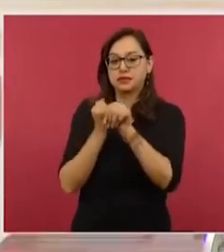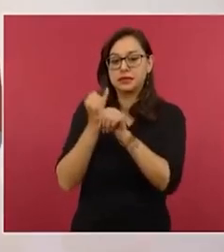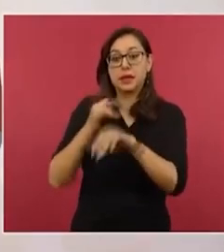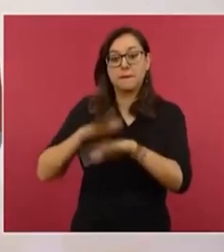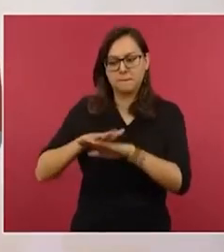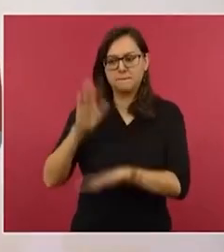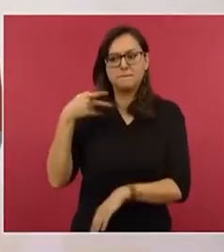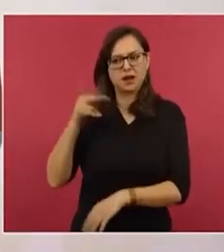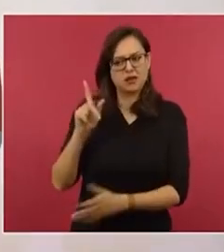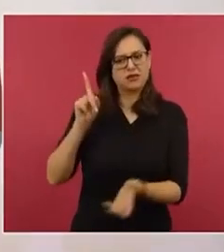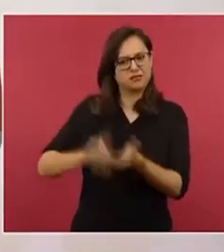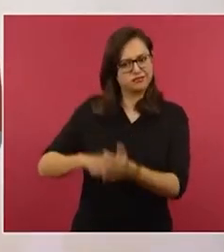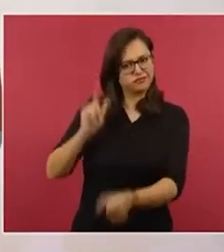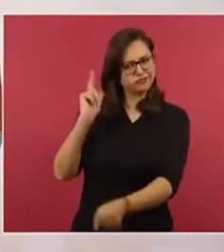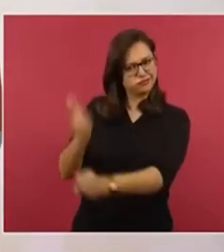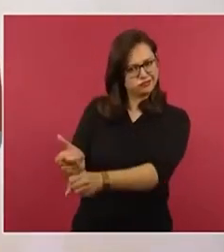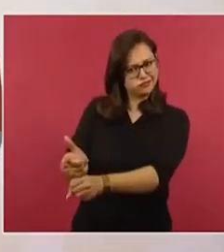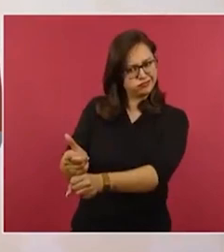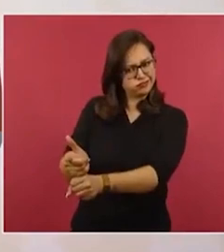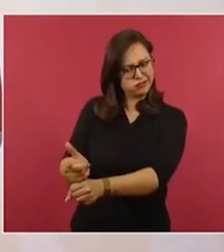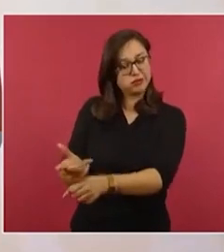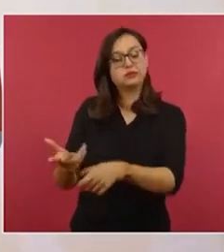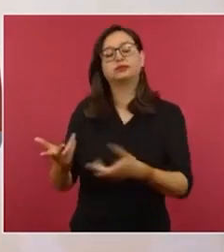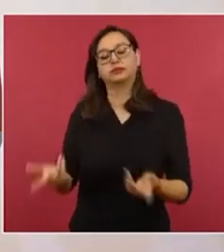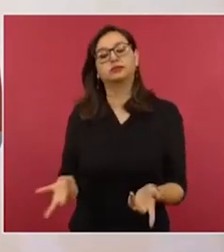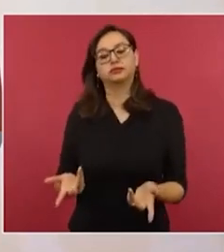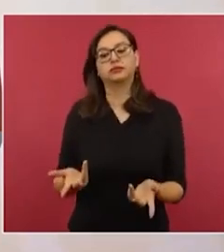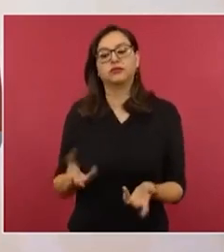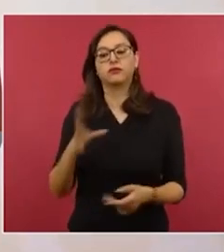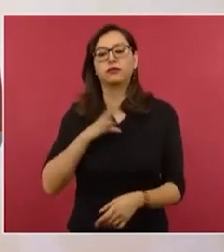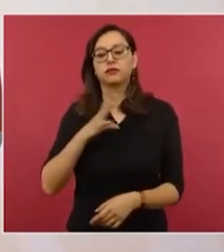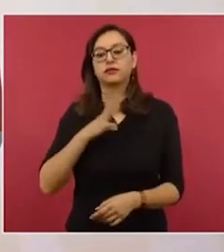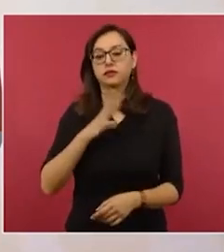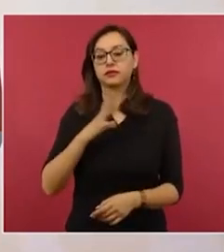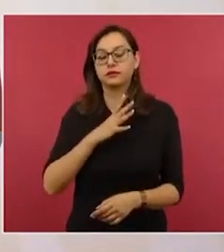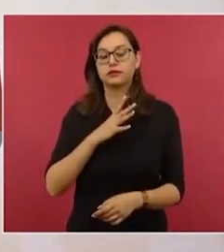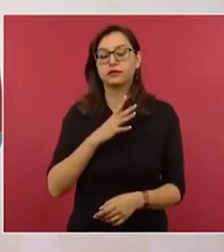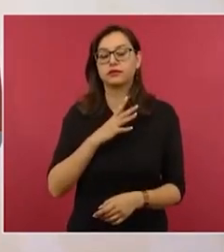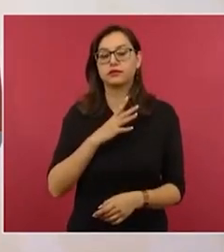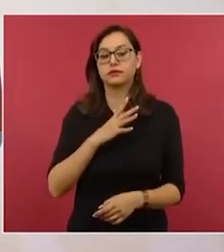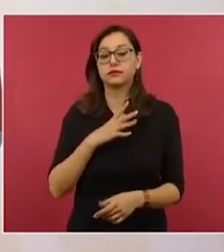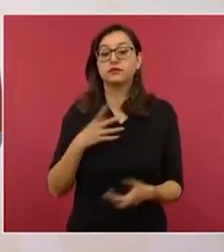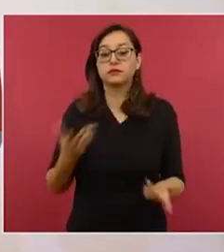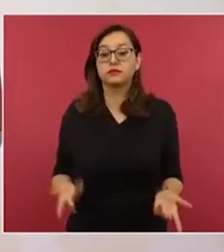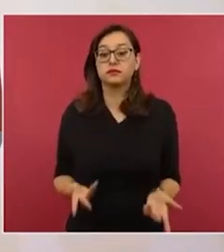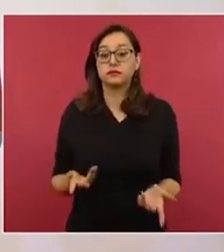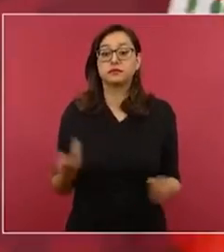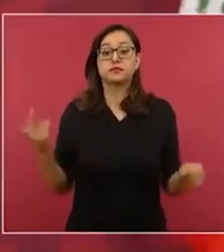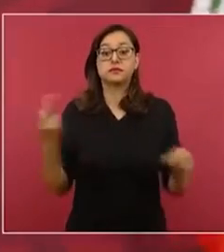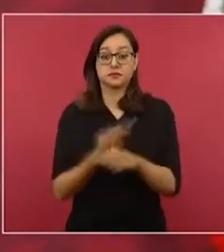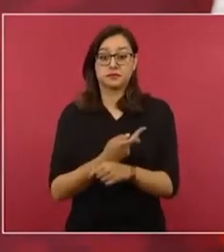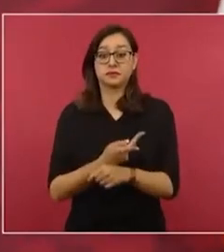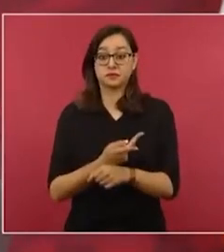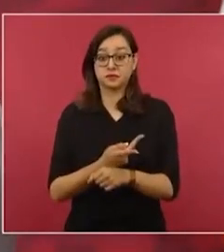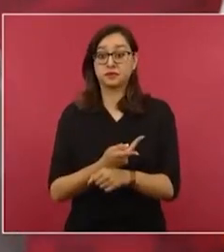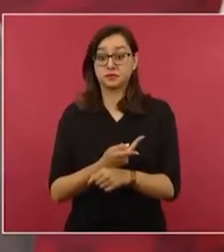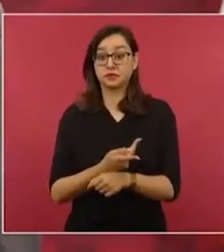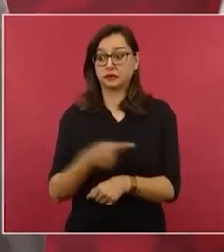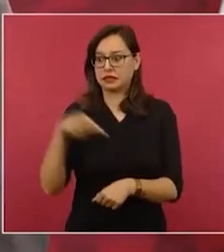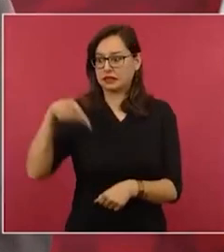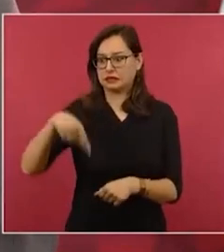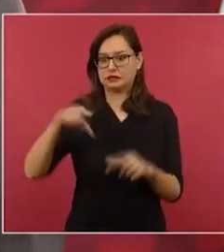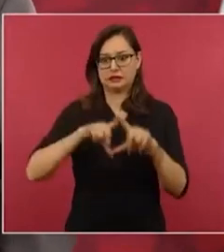pero de que ha habido intervención de ese pensamiento en México sin duda